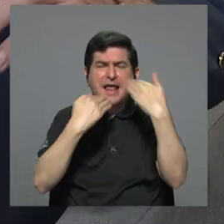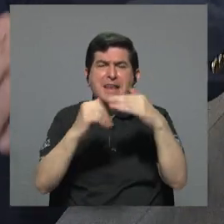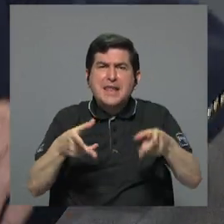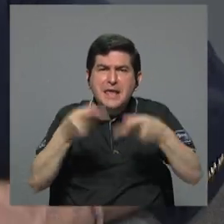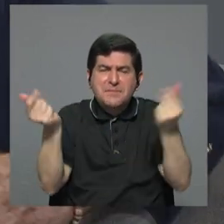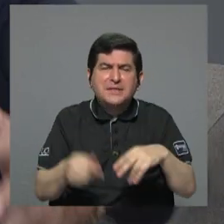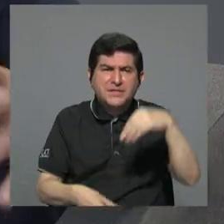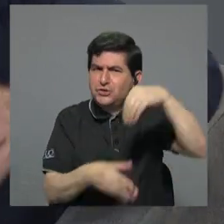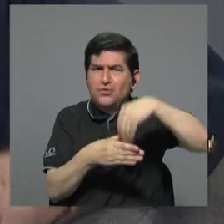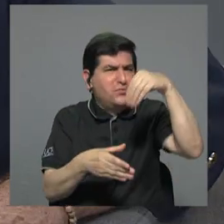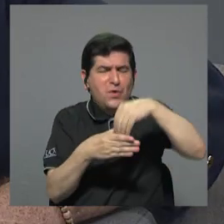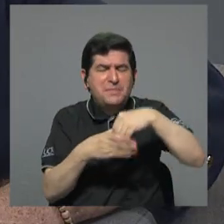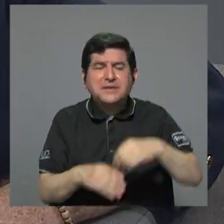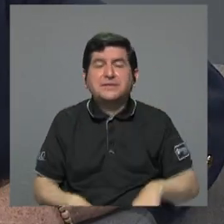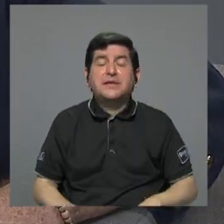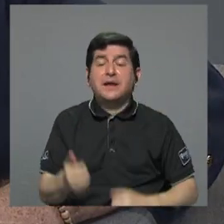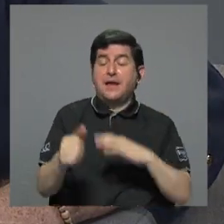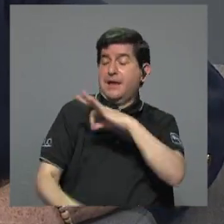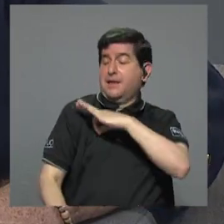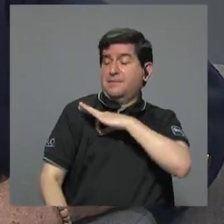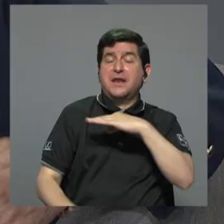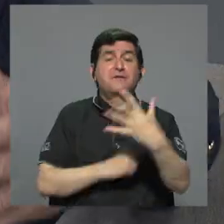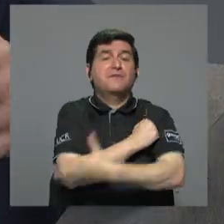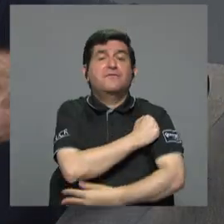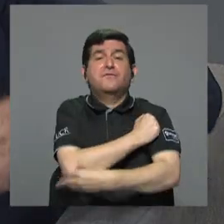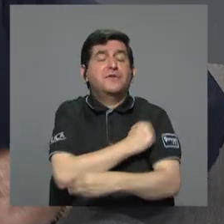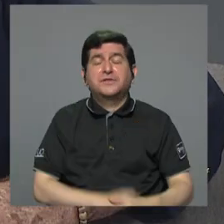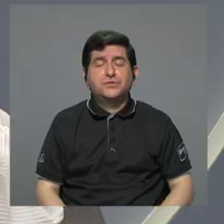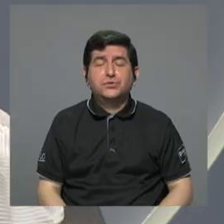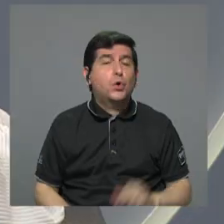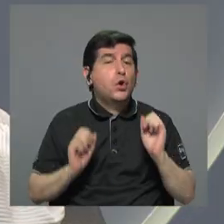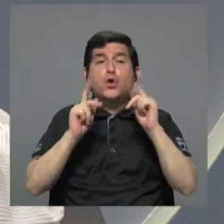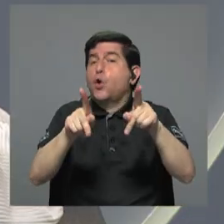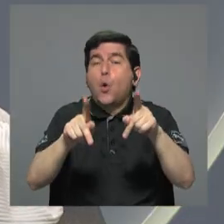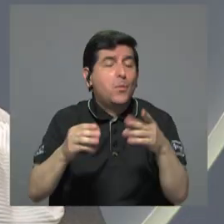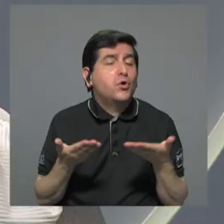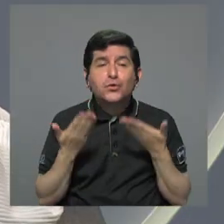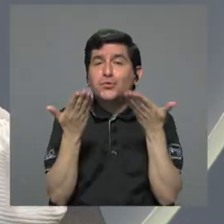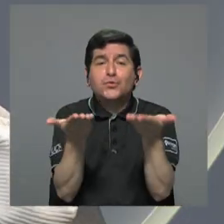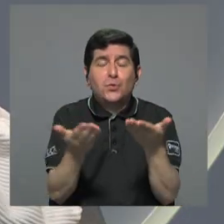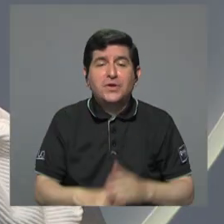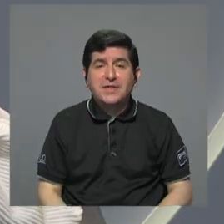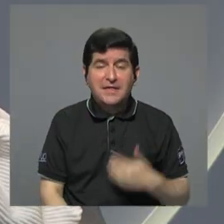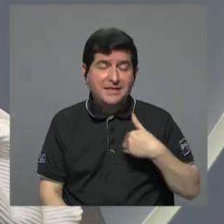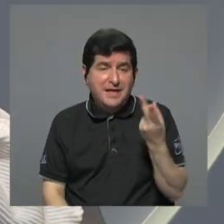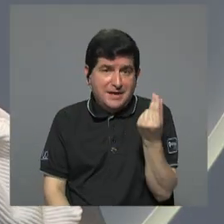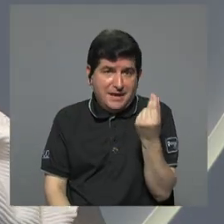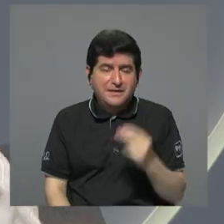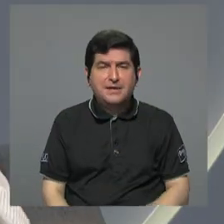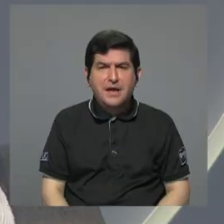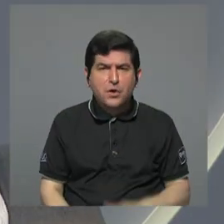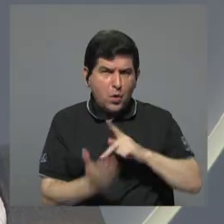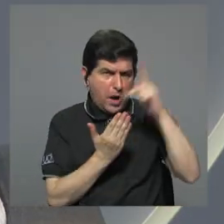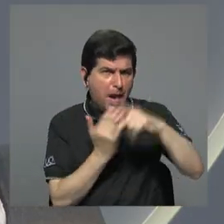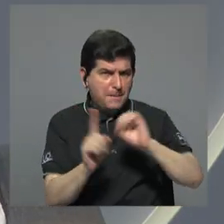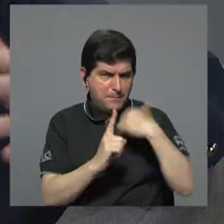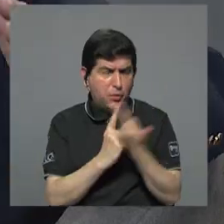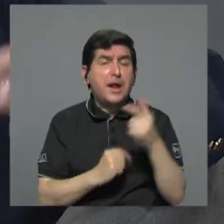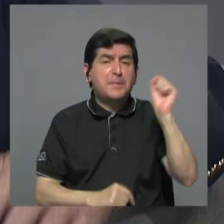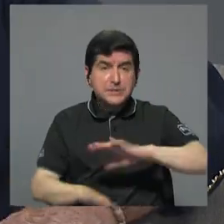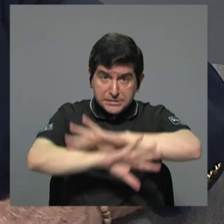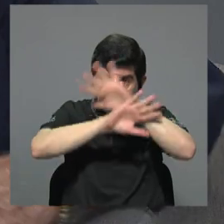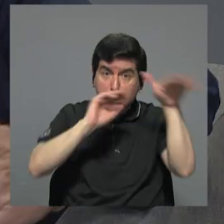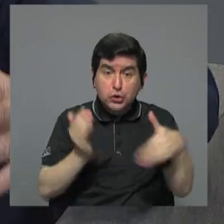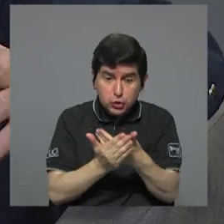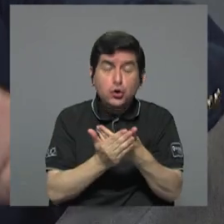permite invertir para los pobres. No está dándole oportunidades ni siquiera de que haya plata para los... sociales, dice usted, correcto. Claro, todos los